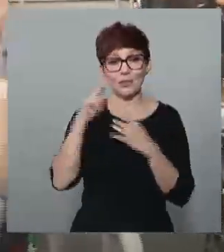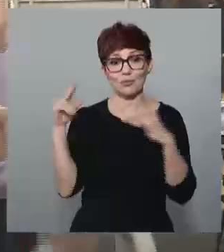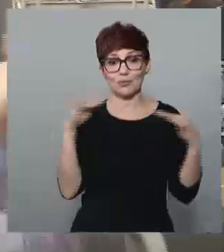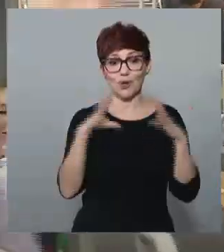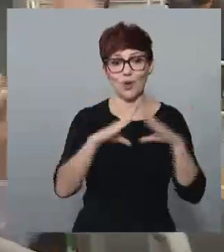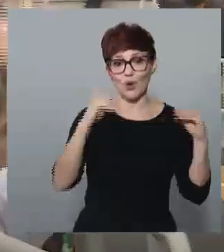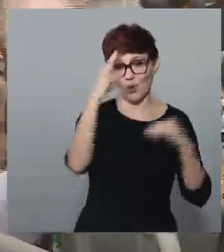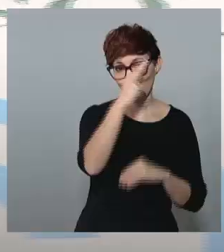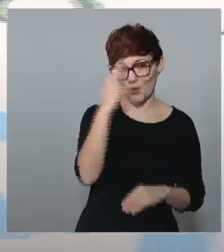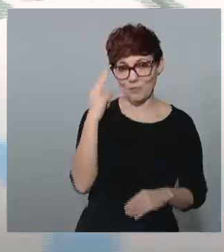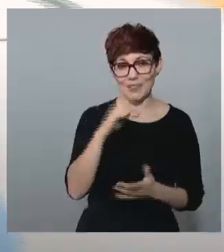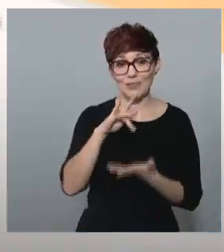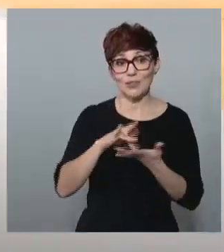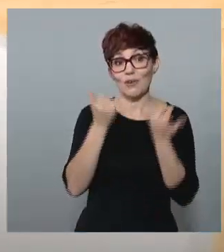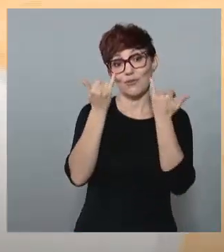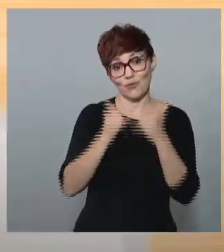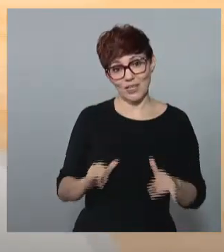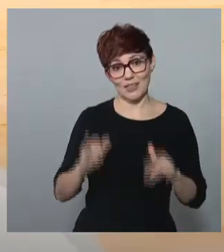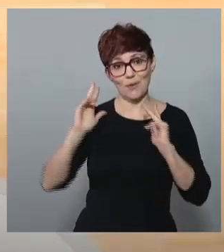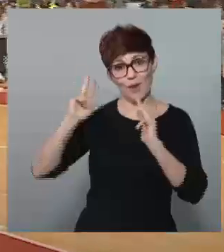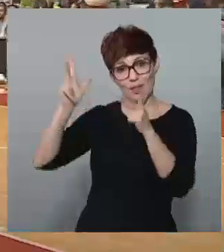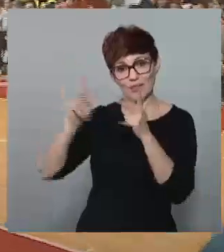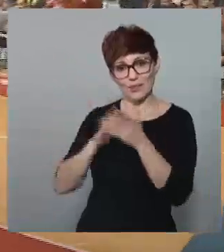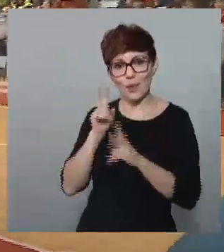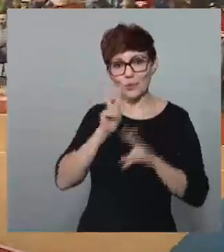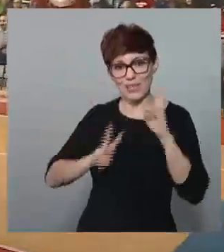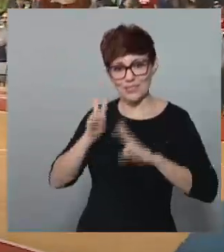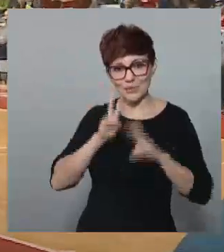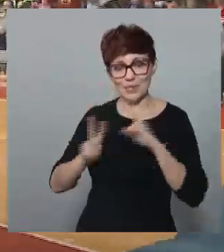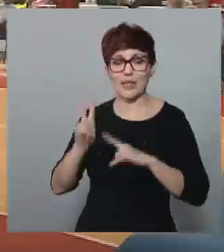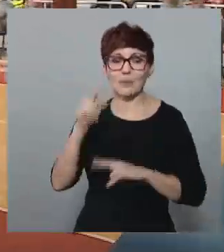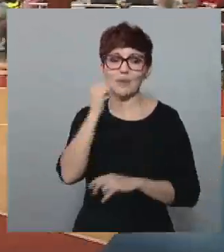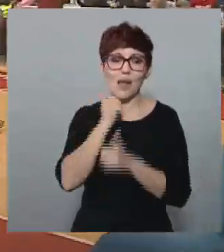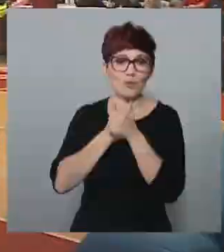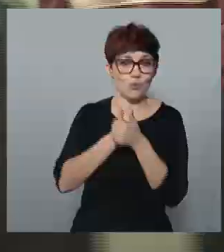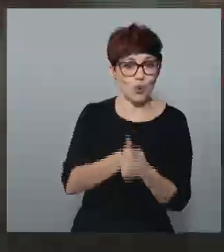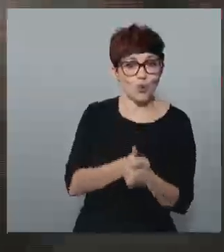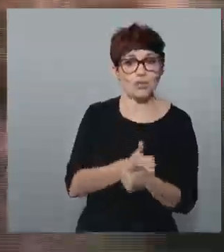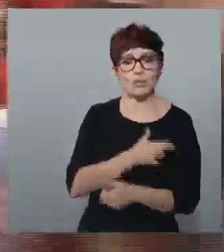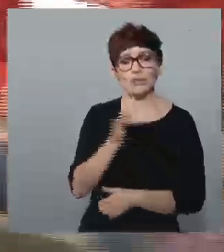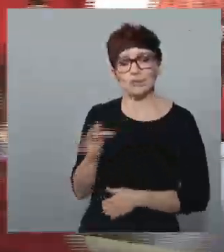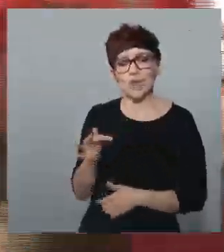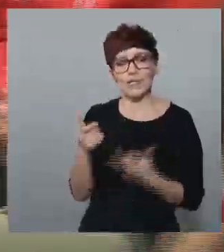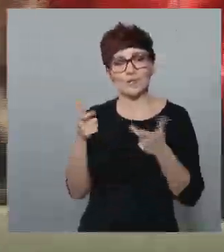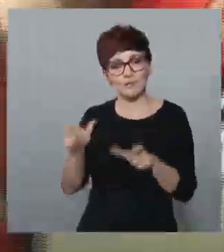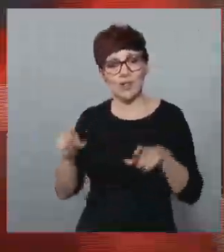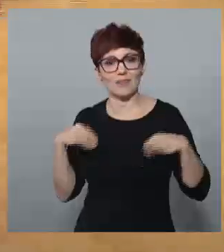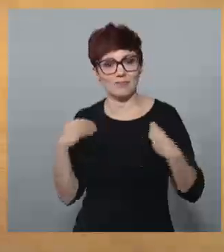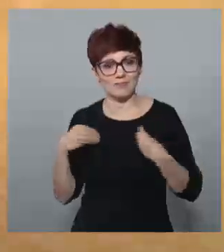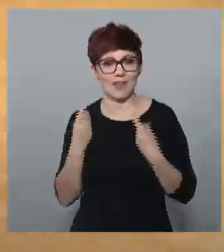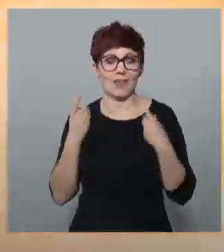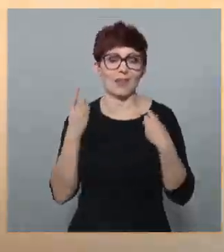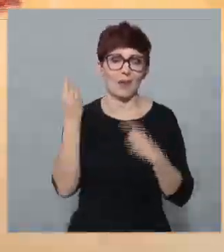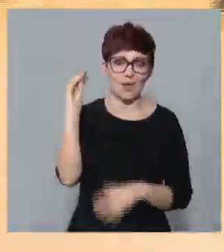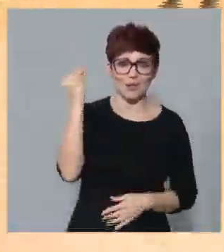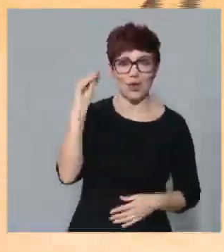Una fiesta del baloncesto donde se civilizó, como han comprobado, el bullying y donde hubo también la parte divertida con mascotas, picker, cheerleader y, por supuesto,